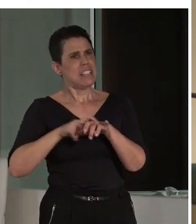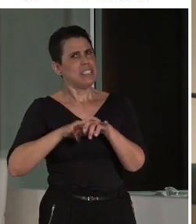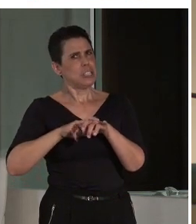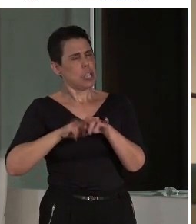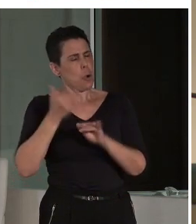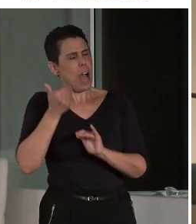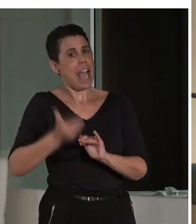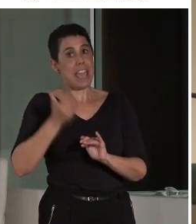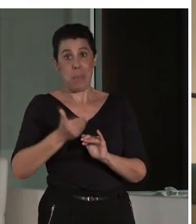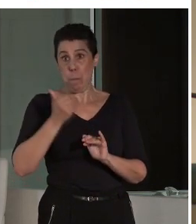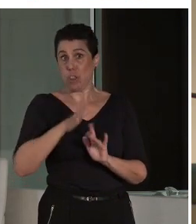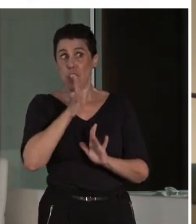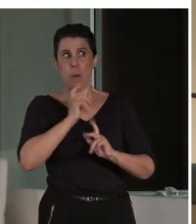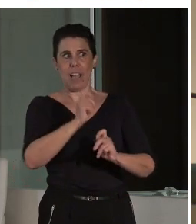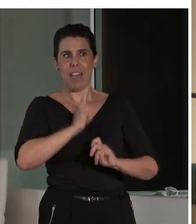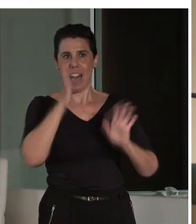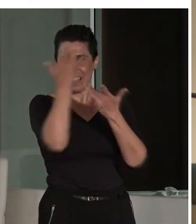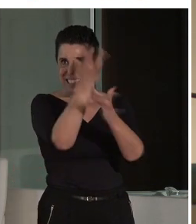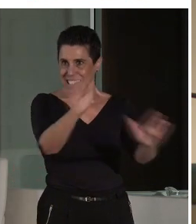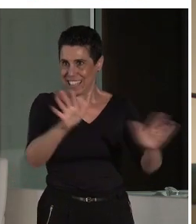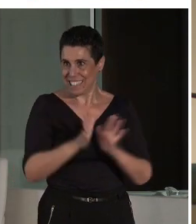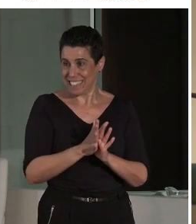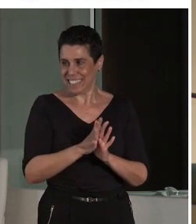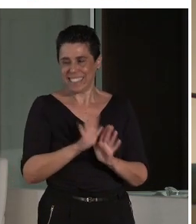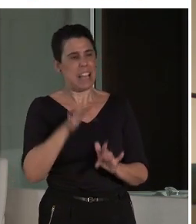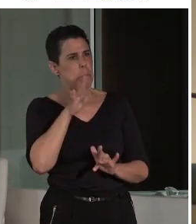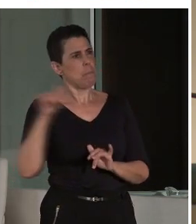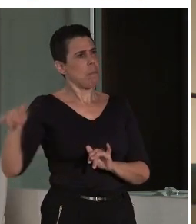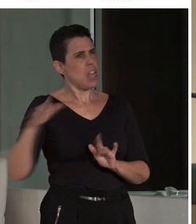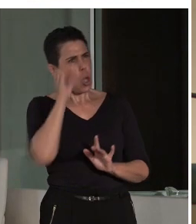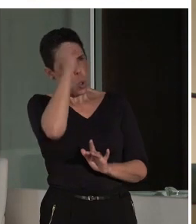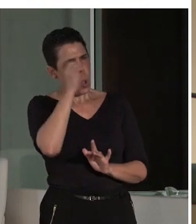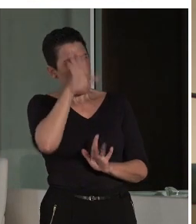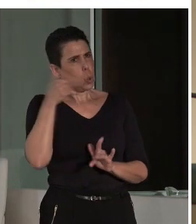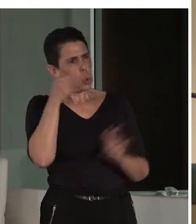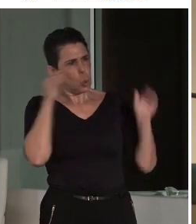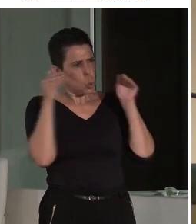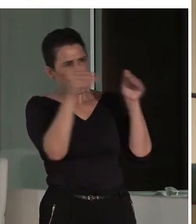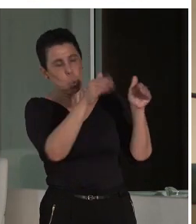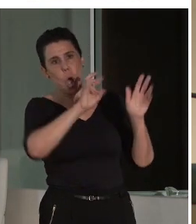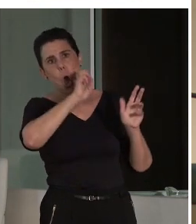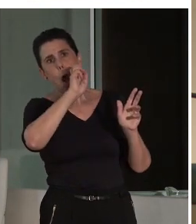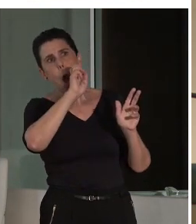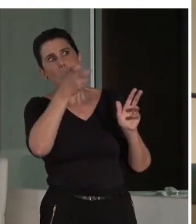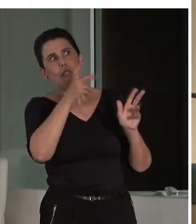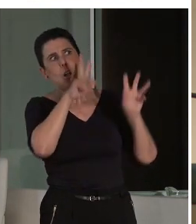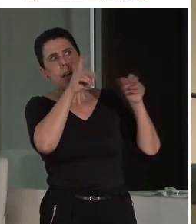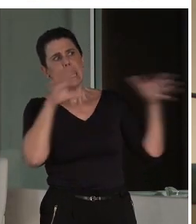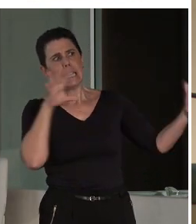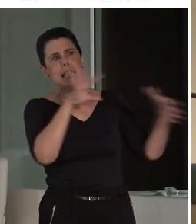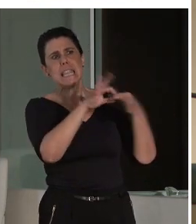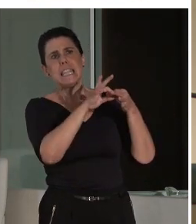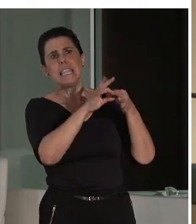este tema. Y bueno, ella le va a dar otro giro a la ponencia, no va hablar tanto de prácticas, sino diagnósticos,